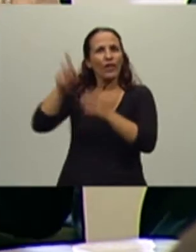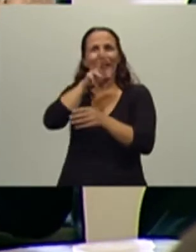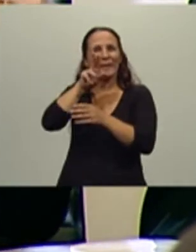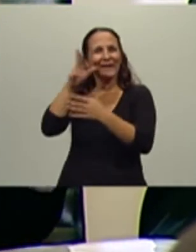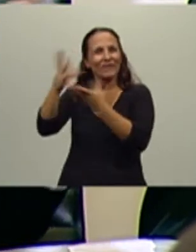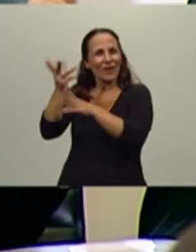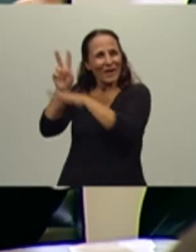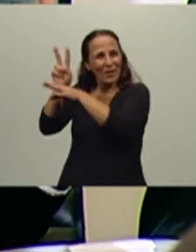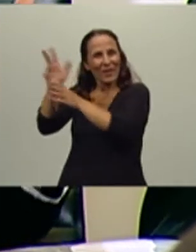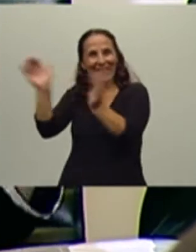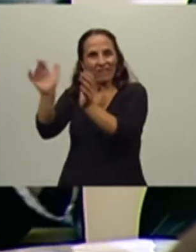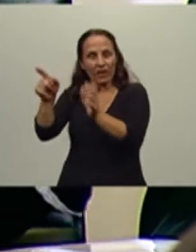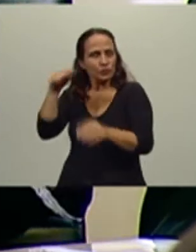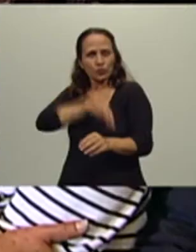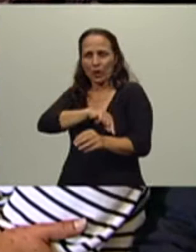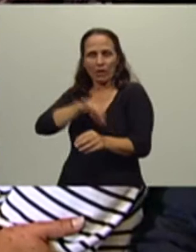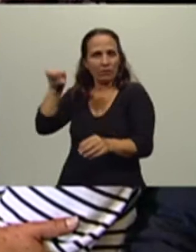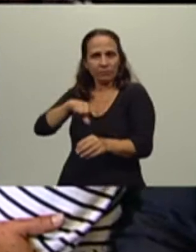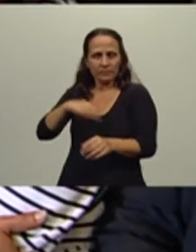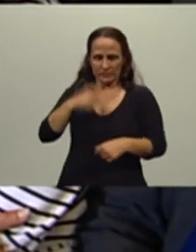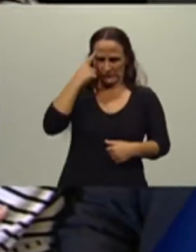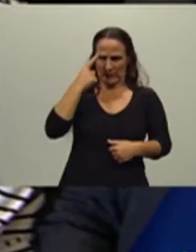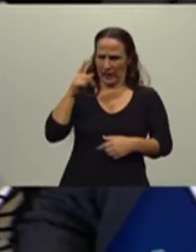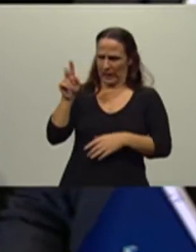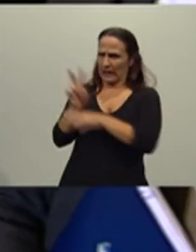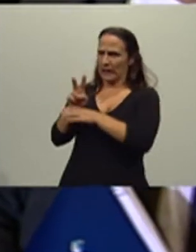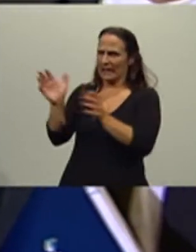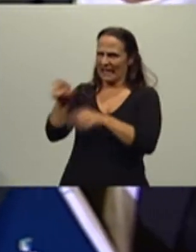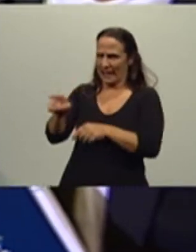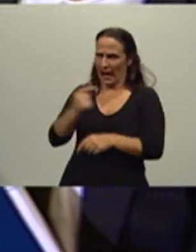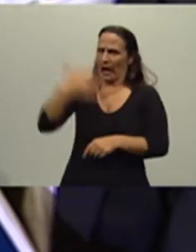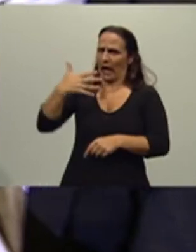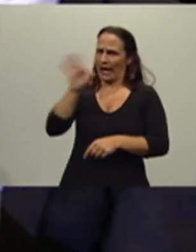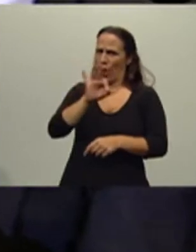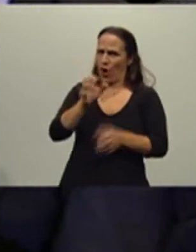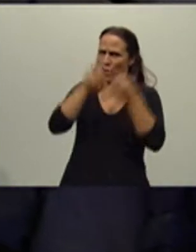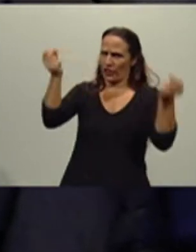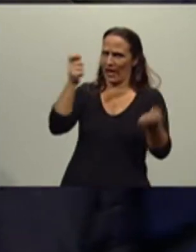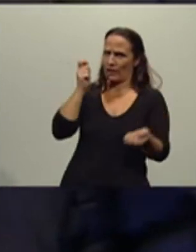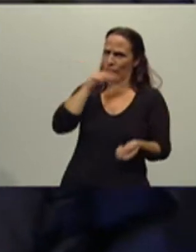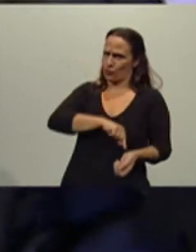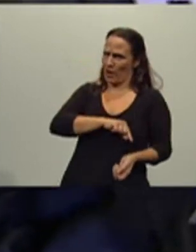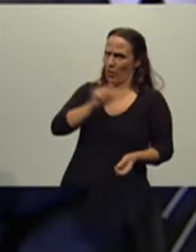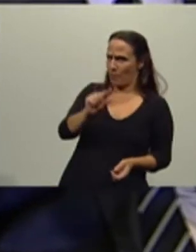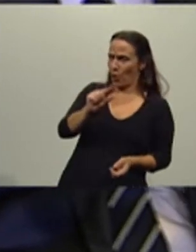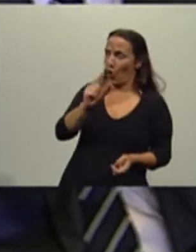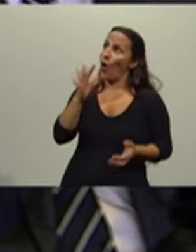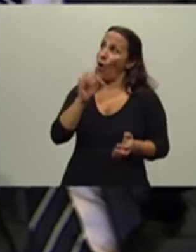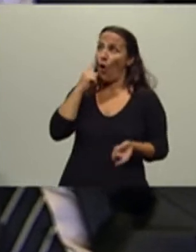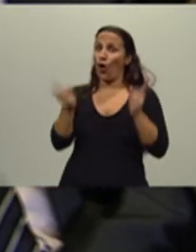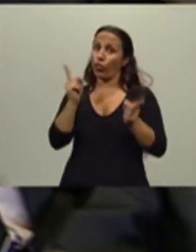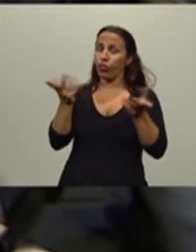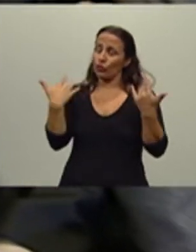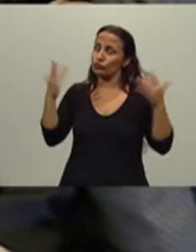le alcanzaba el sueldo, una de dos, o era muy cara la niñera o en el diario le pagaban poco, puede ser una combinación de ambas cosas. Pero